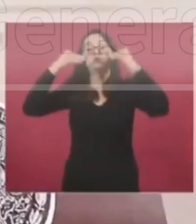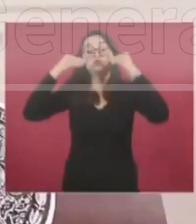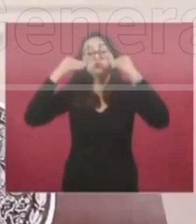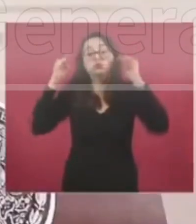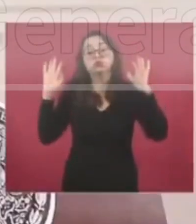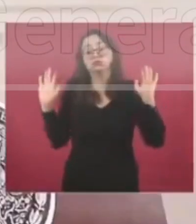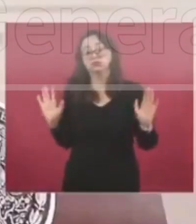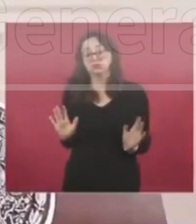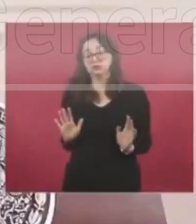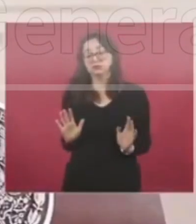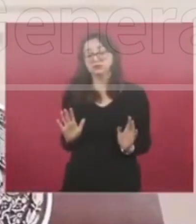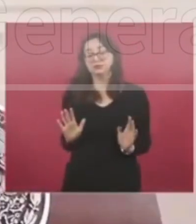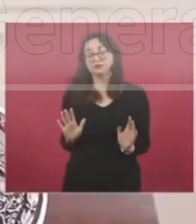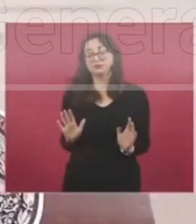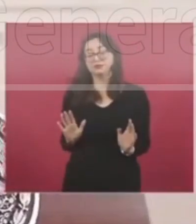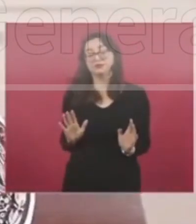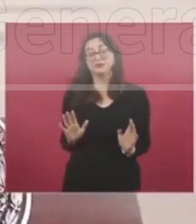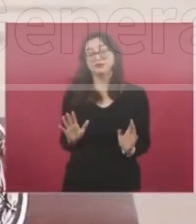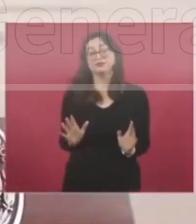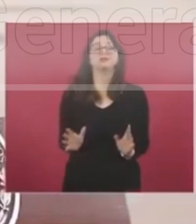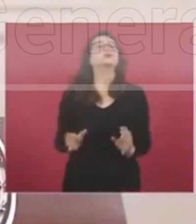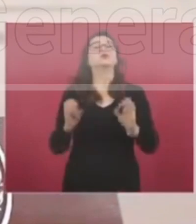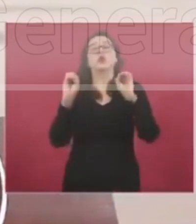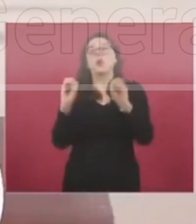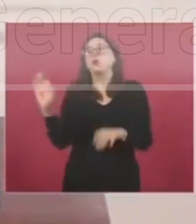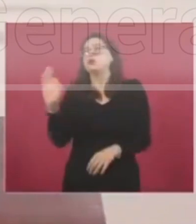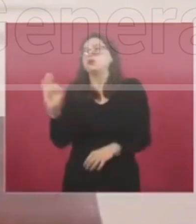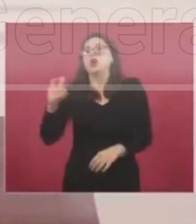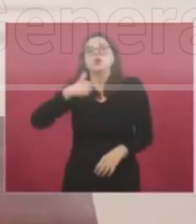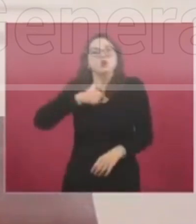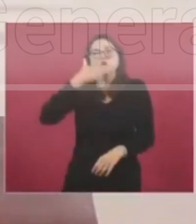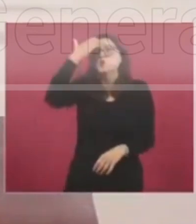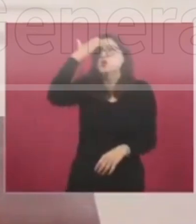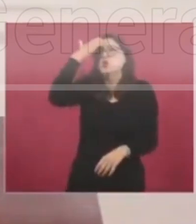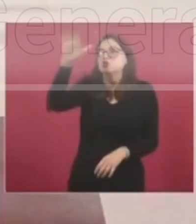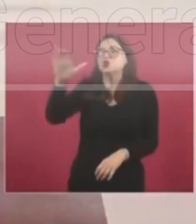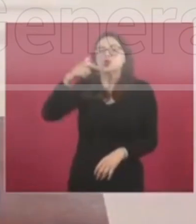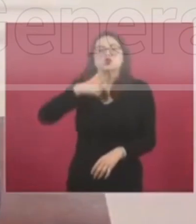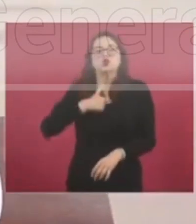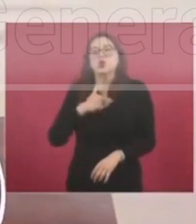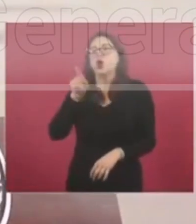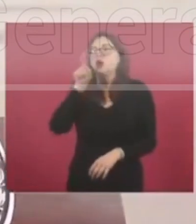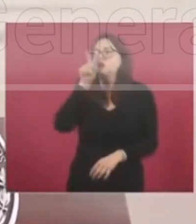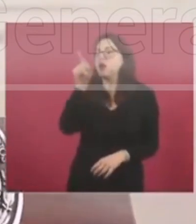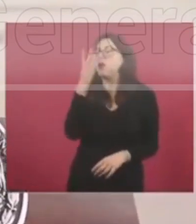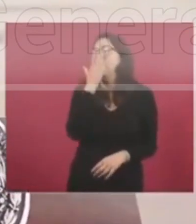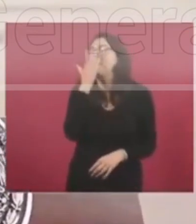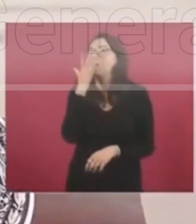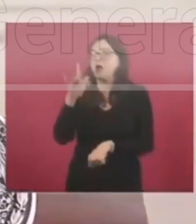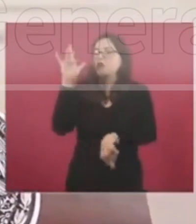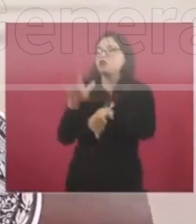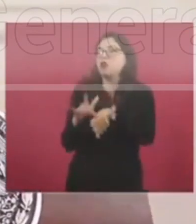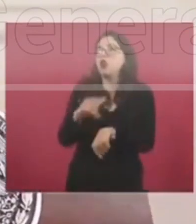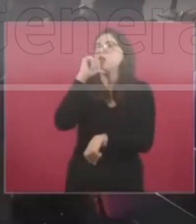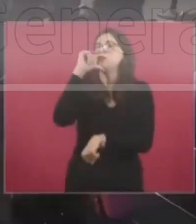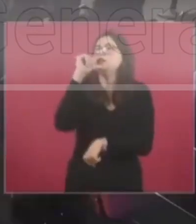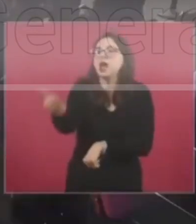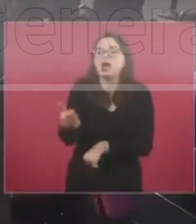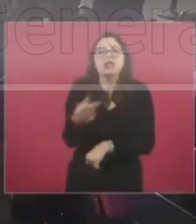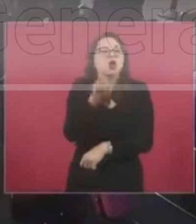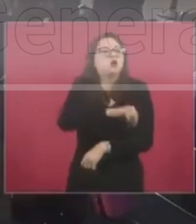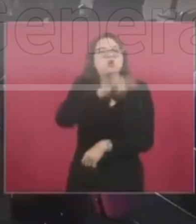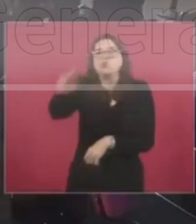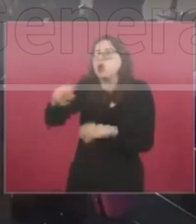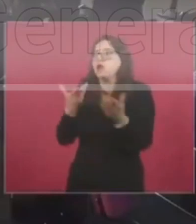soy el que no conozco o no estoy enterado de lo que está pasando o no recojo los